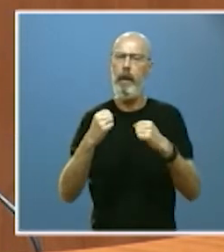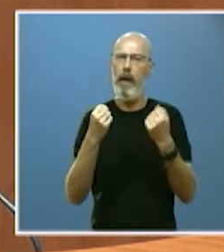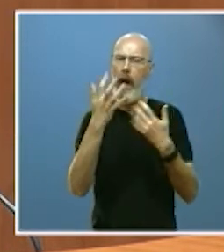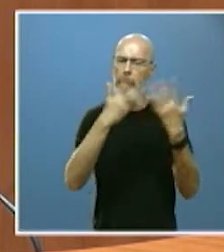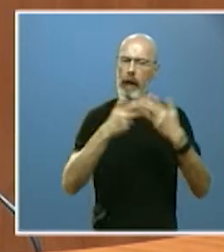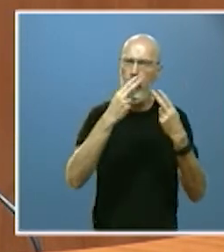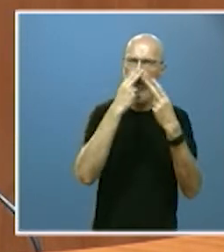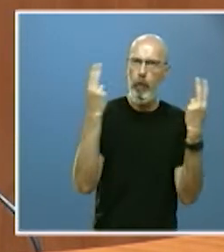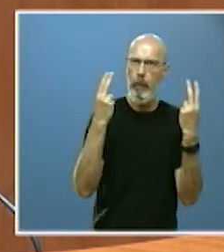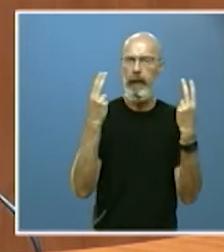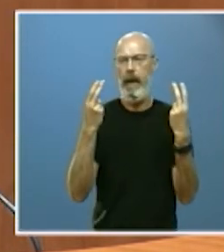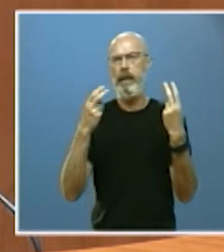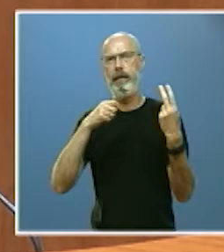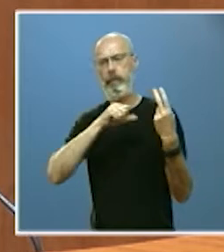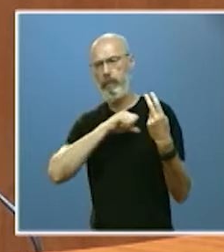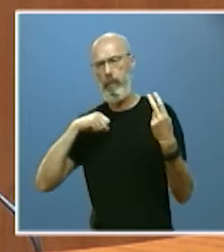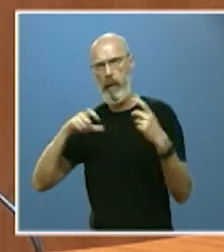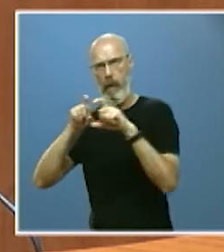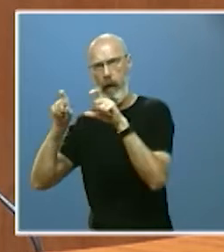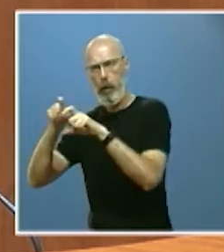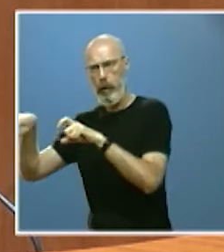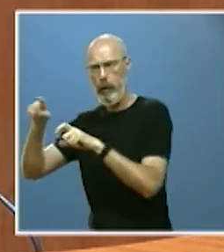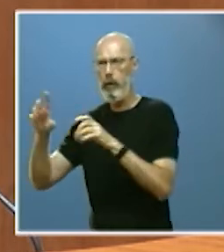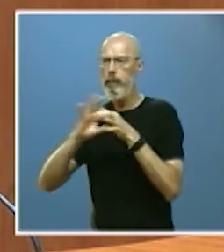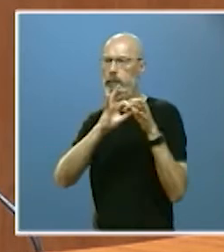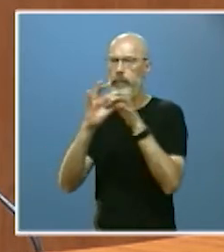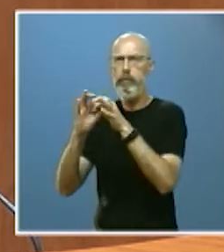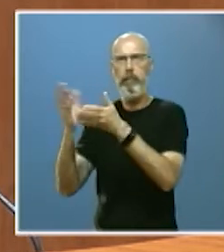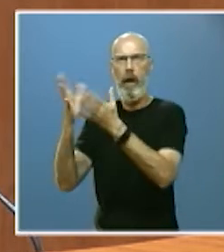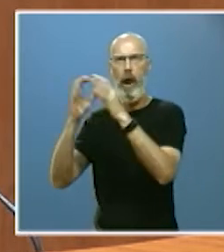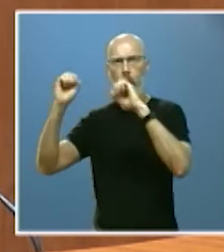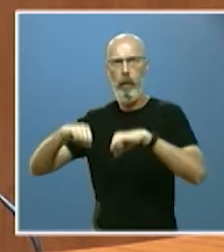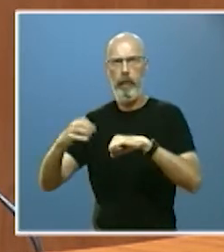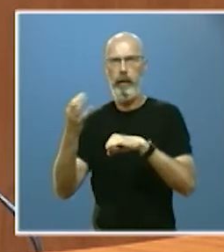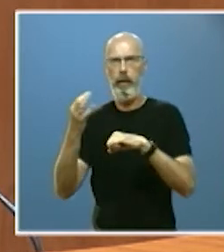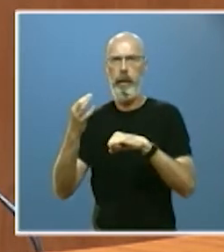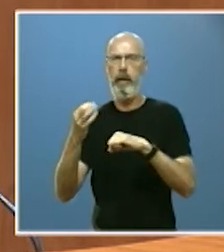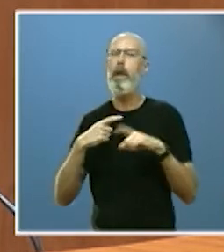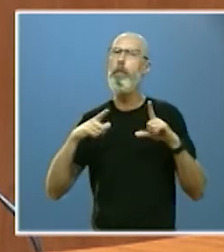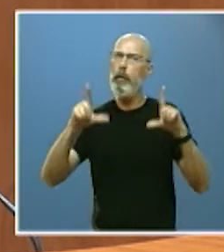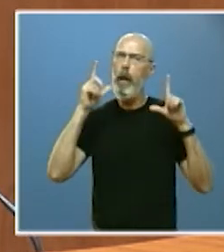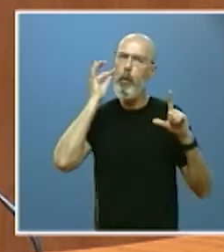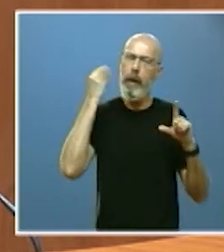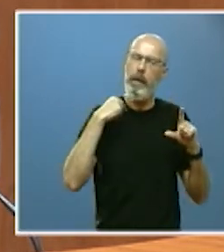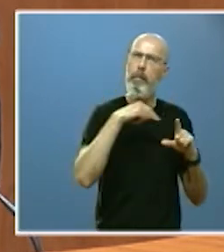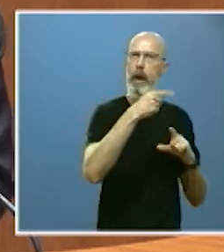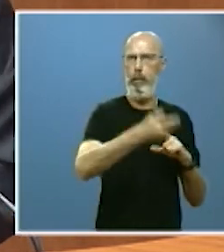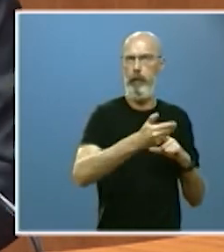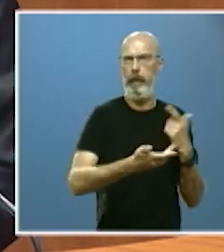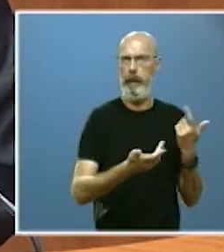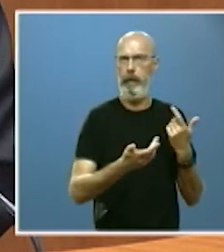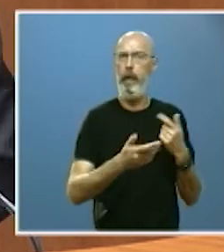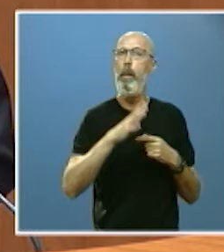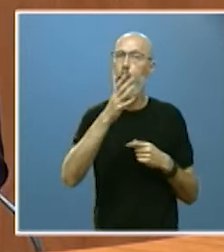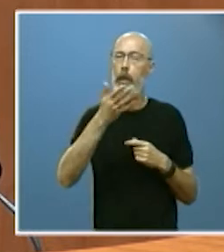administraciones y el sector privado con una amplia participación social y con el protagonismo de las propias mujeres ¿por qué? porque queremos